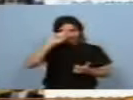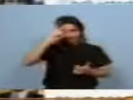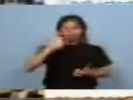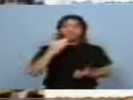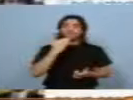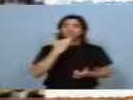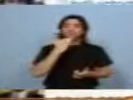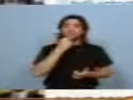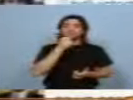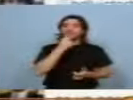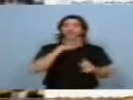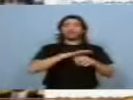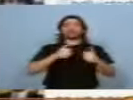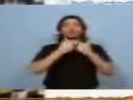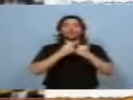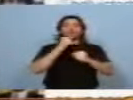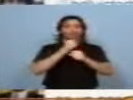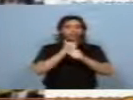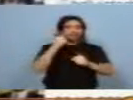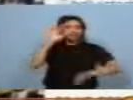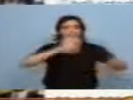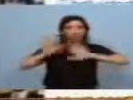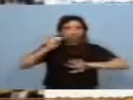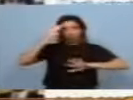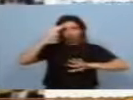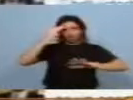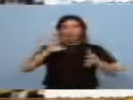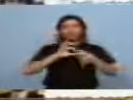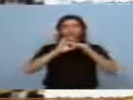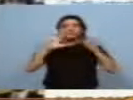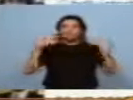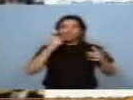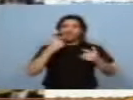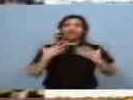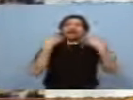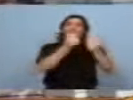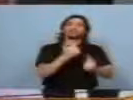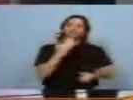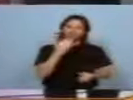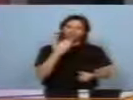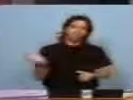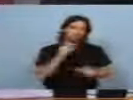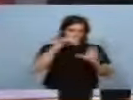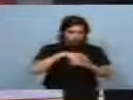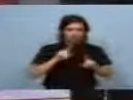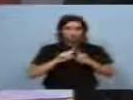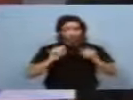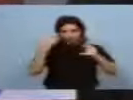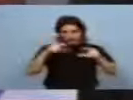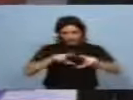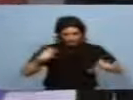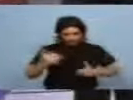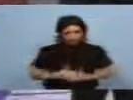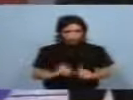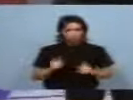Nacionalizar papel prensa bajo control de trabajadores y organizaciones culturales. Democratizar el acceso al papel. Todos ellos en arroba.vdl.victorugo.